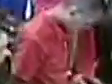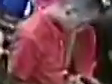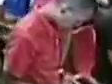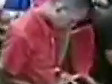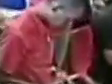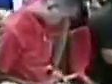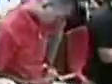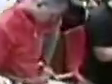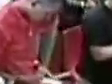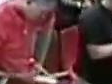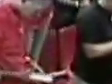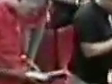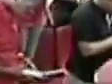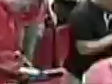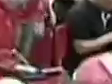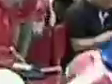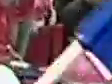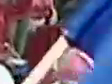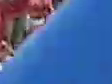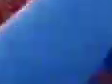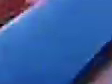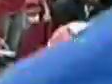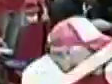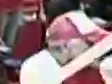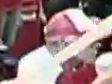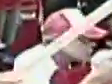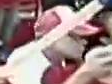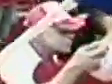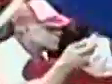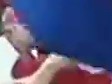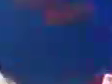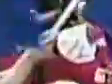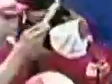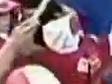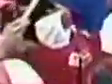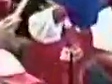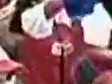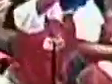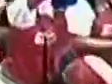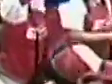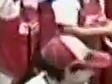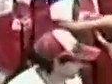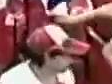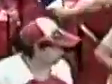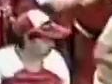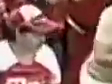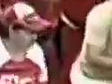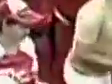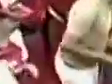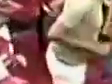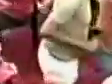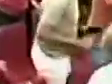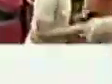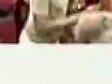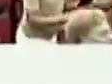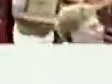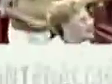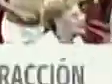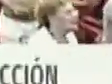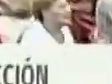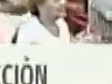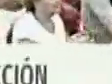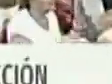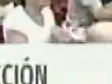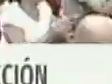la RAS así como 47.385 comunidades